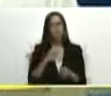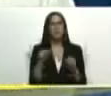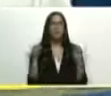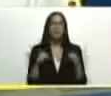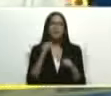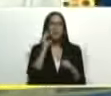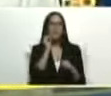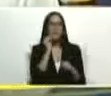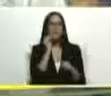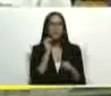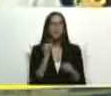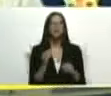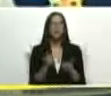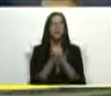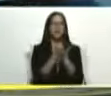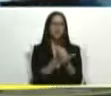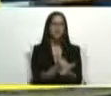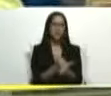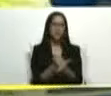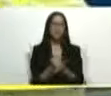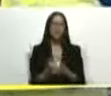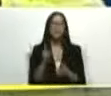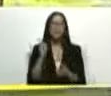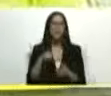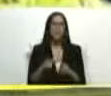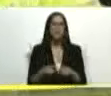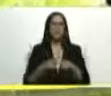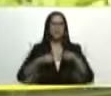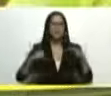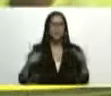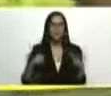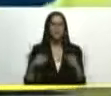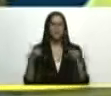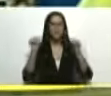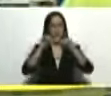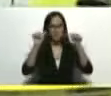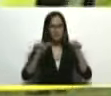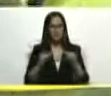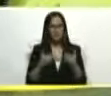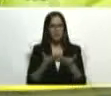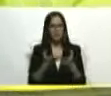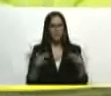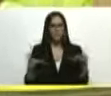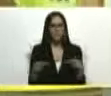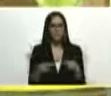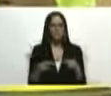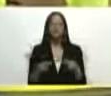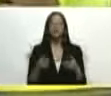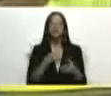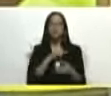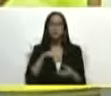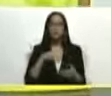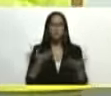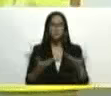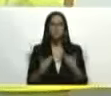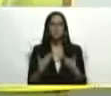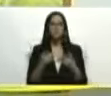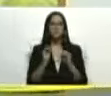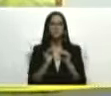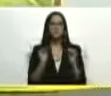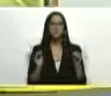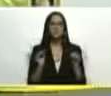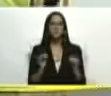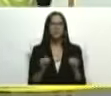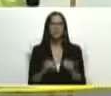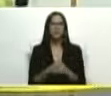experiencia va a servir para que bueno también se extienda hacia los siguientes espacios cuando nosotros recibimos esta denuncia vino a pagar Magali conmigo a